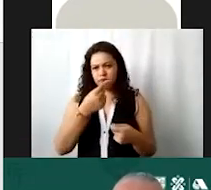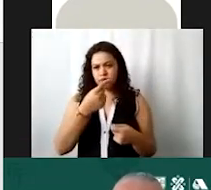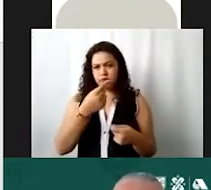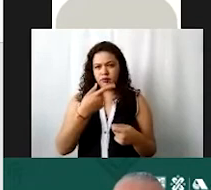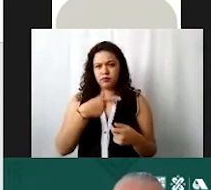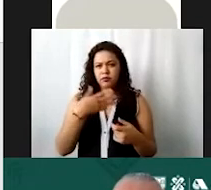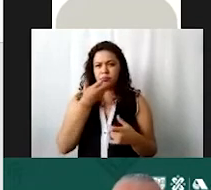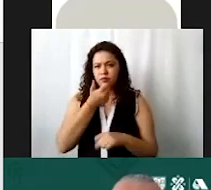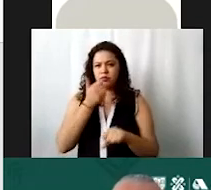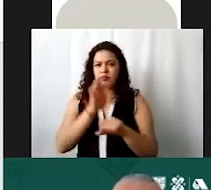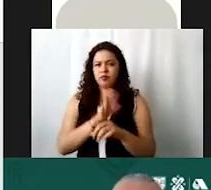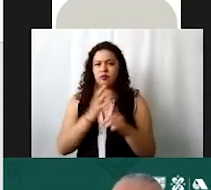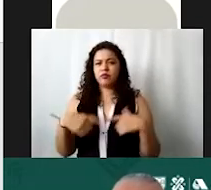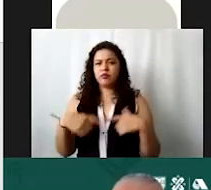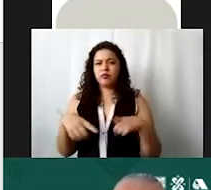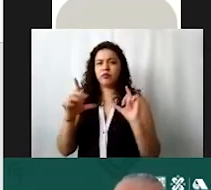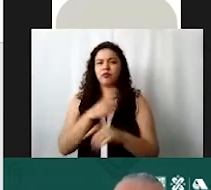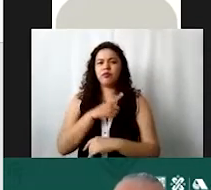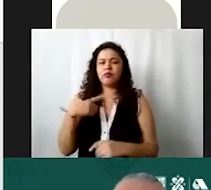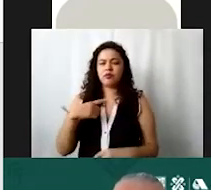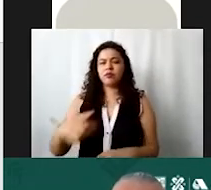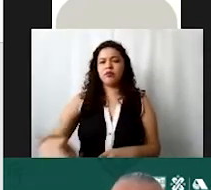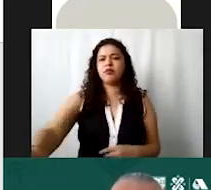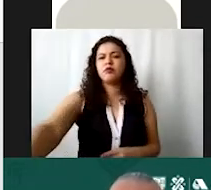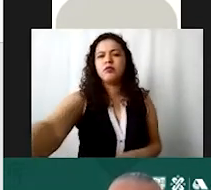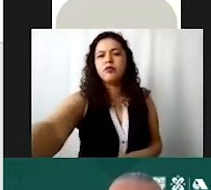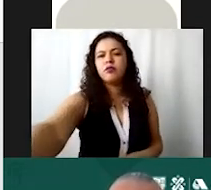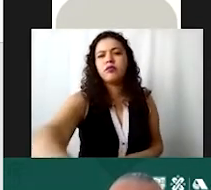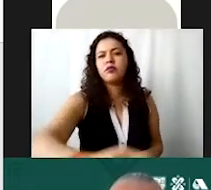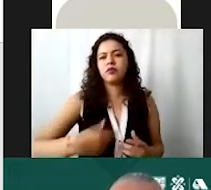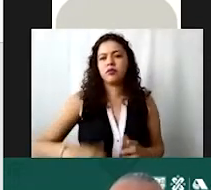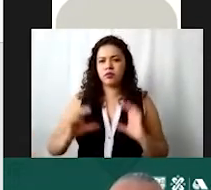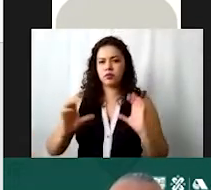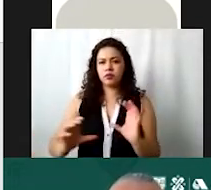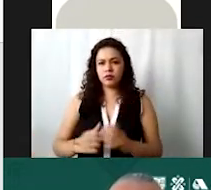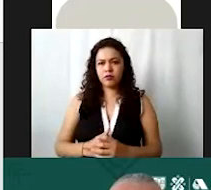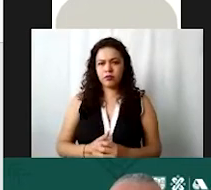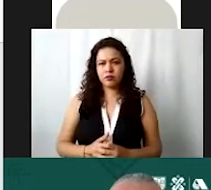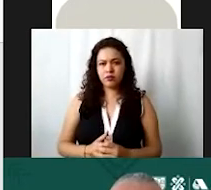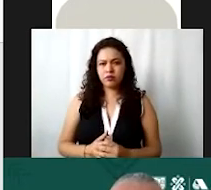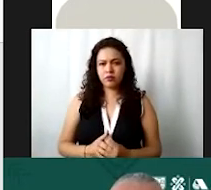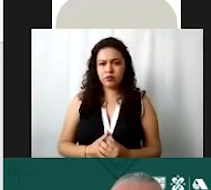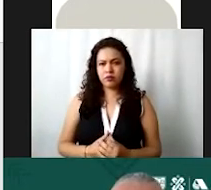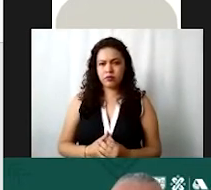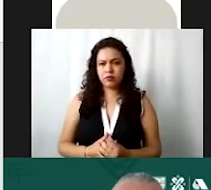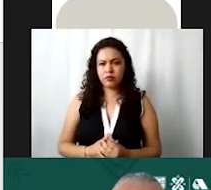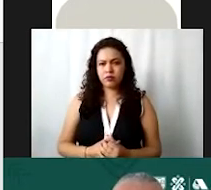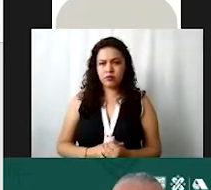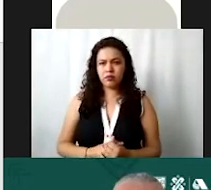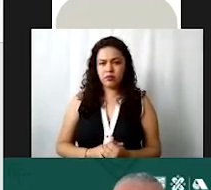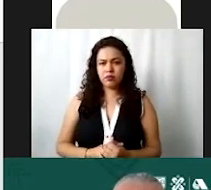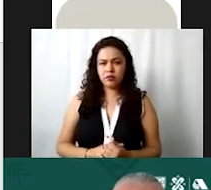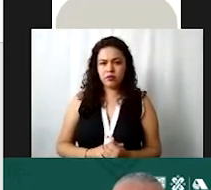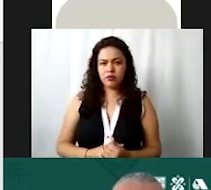administración entonces este cuidado con esto por lo general por lo general este